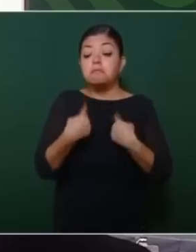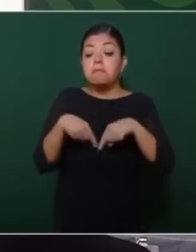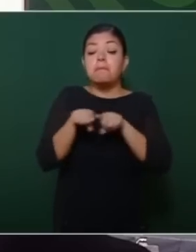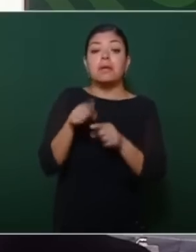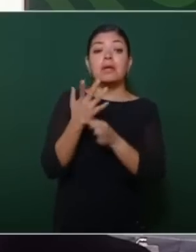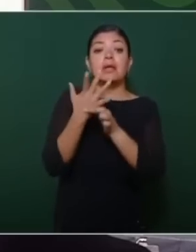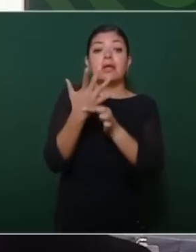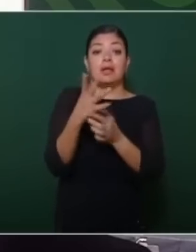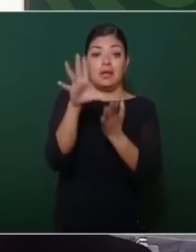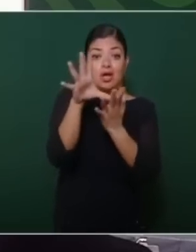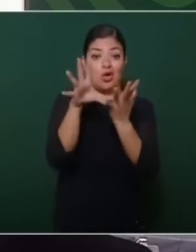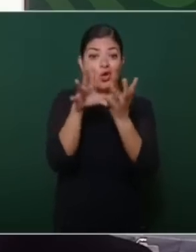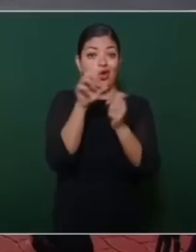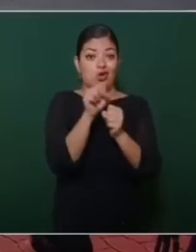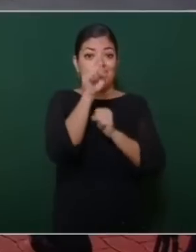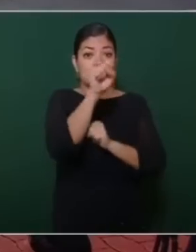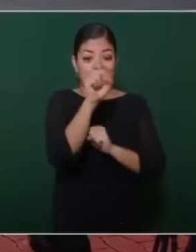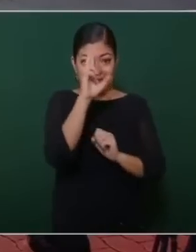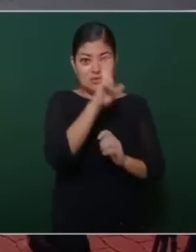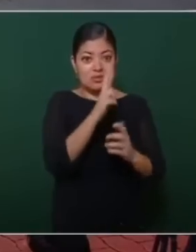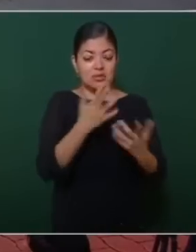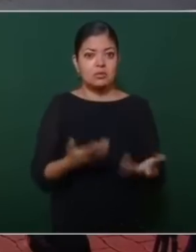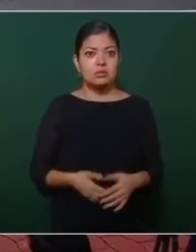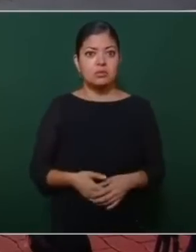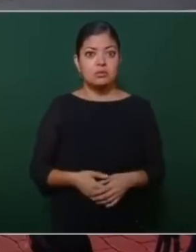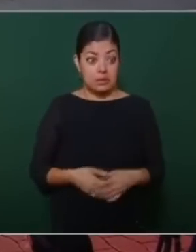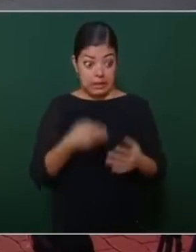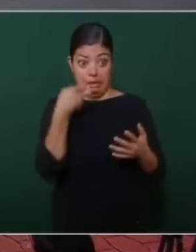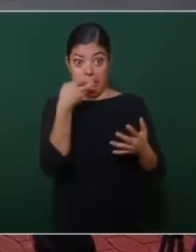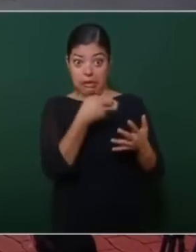de los Estados Unidos mexicanos ¿saben? esto